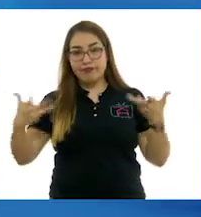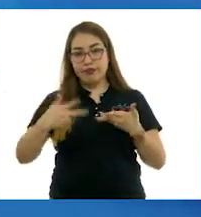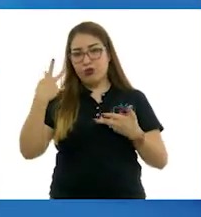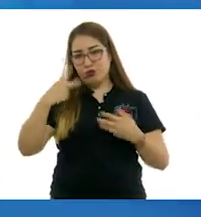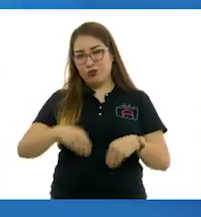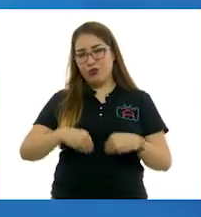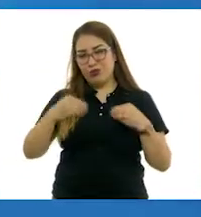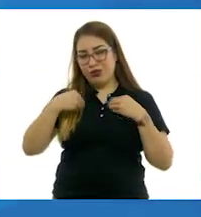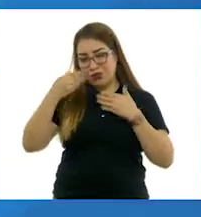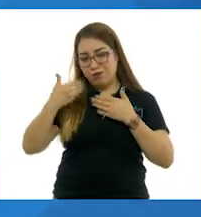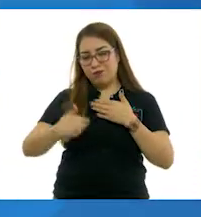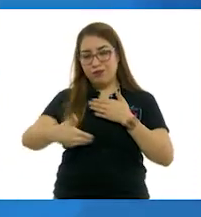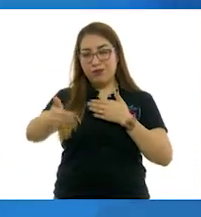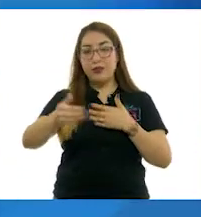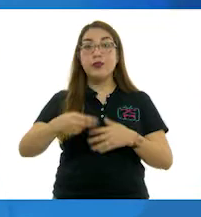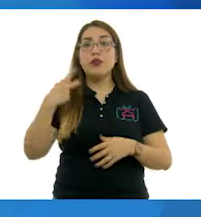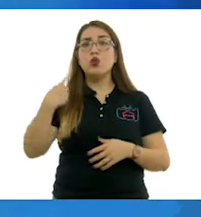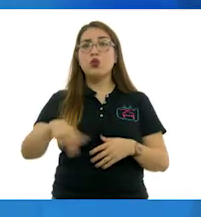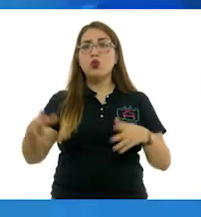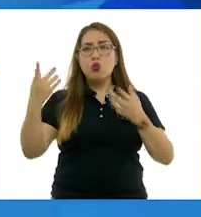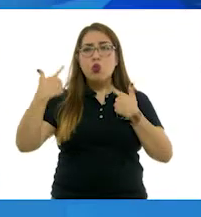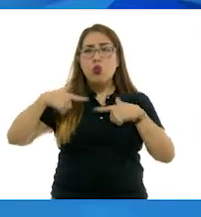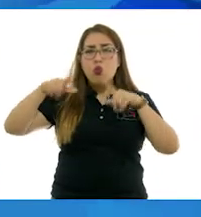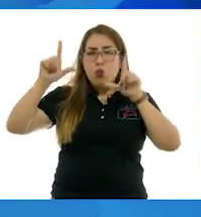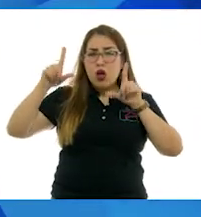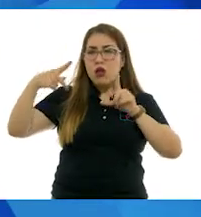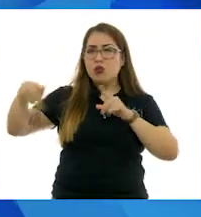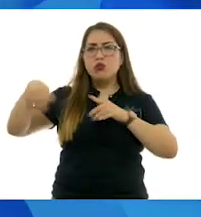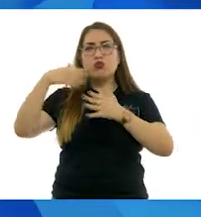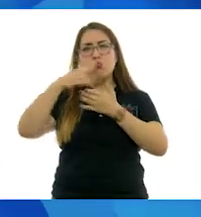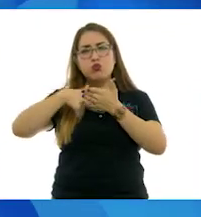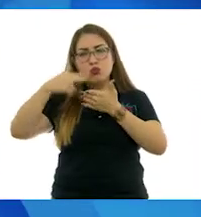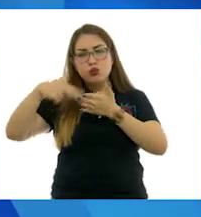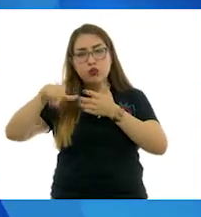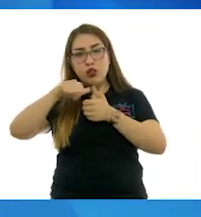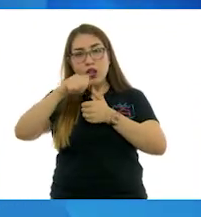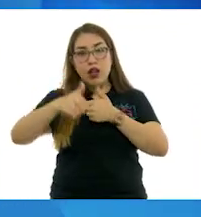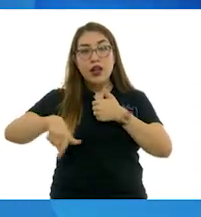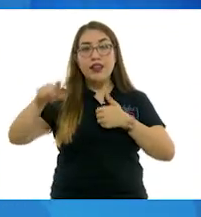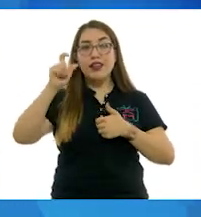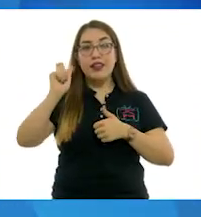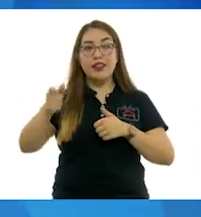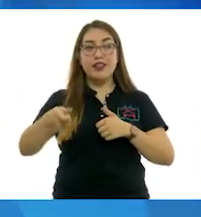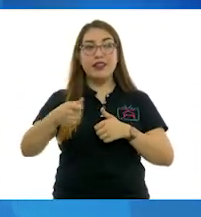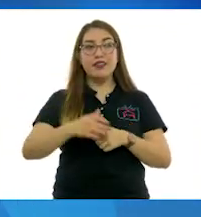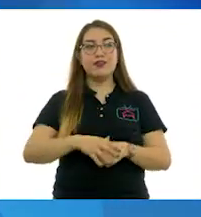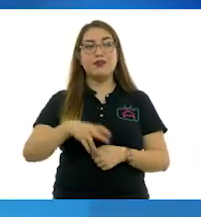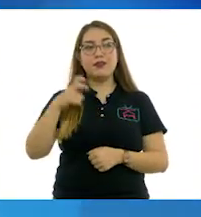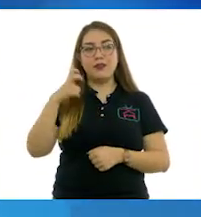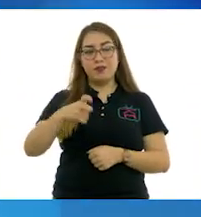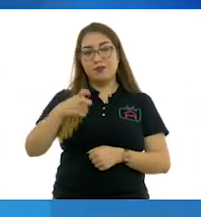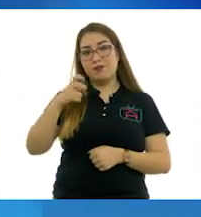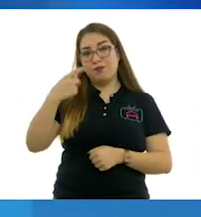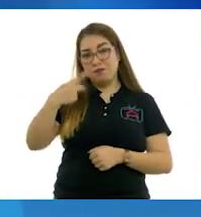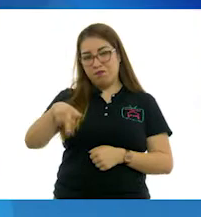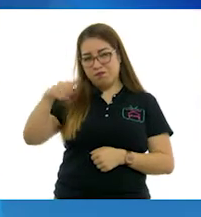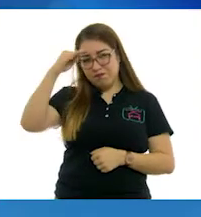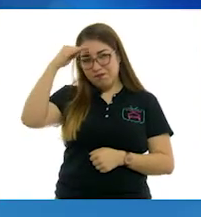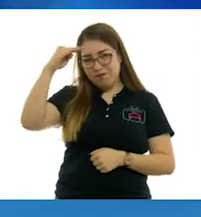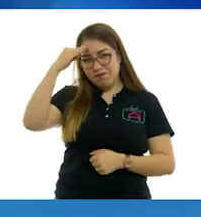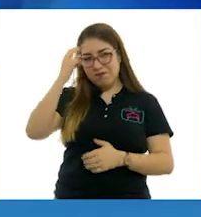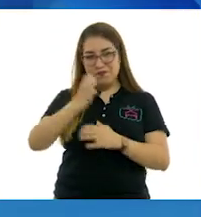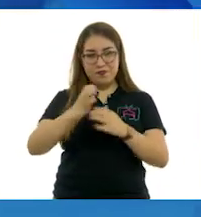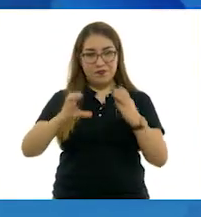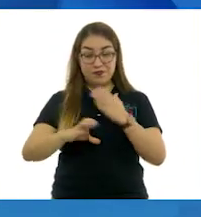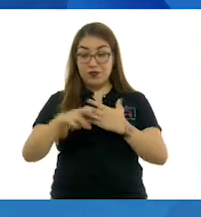introduce en sus cuadros poseen significaciones precisas y son producto de la actividad consciente. Su